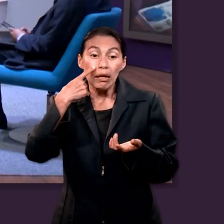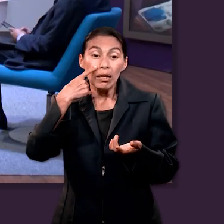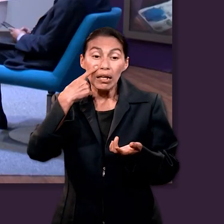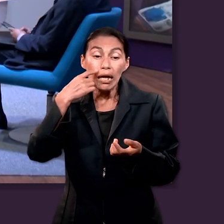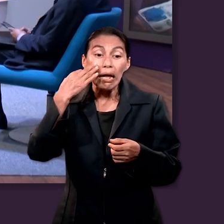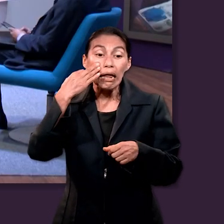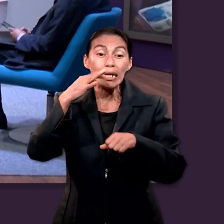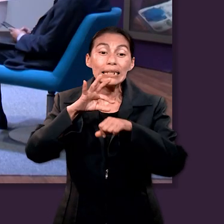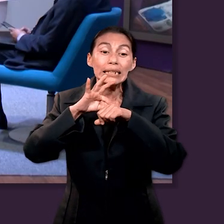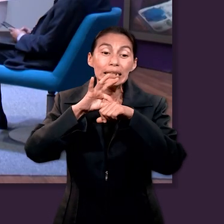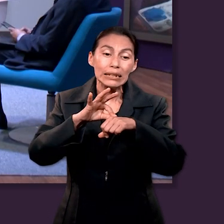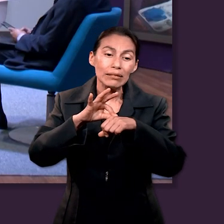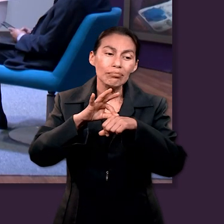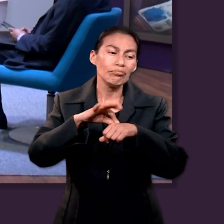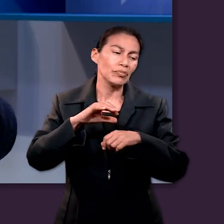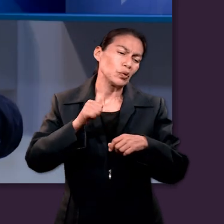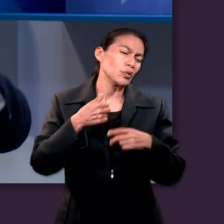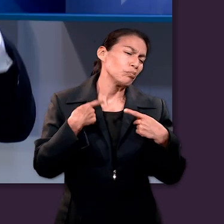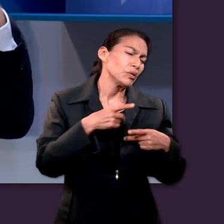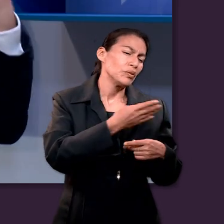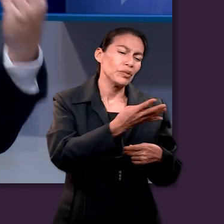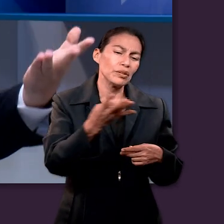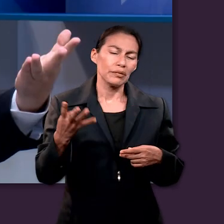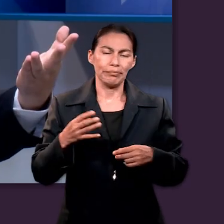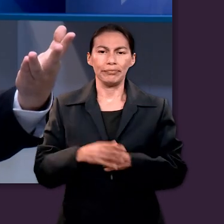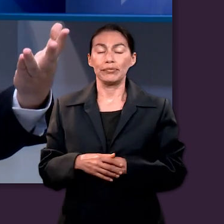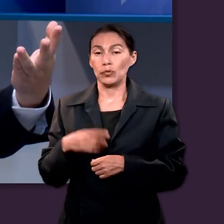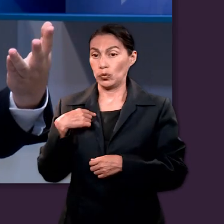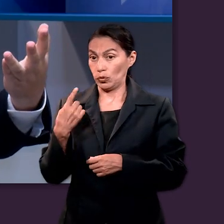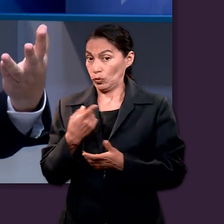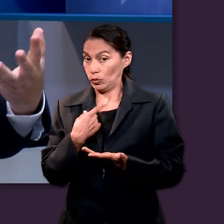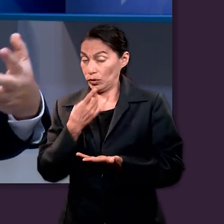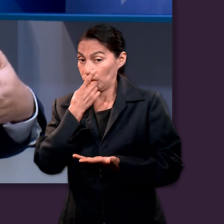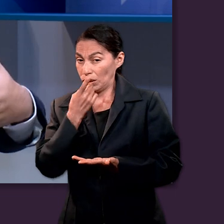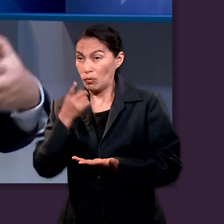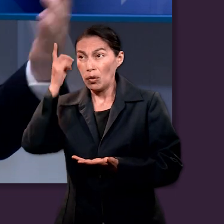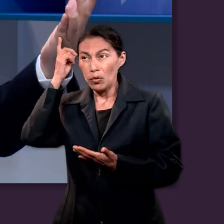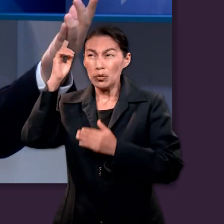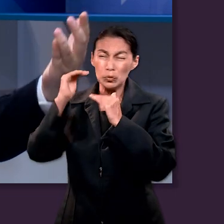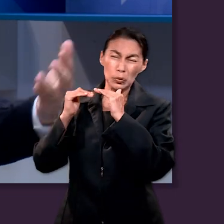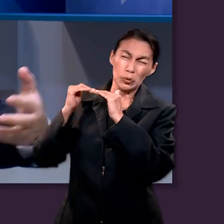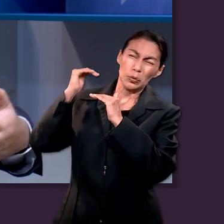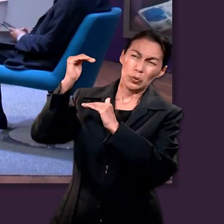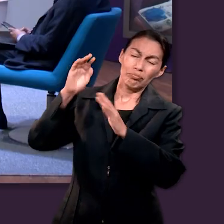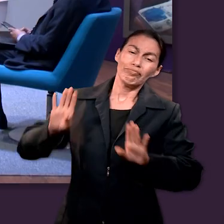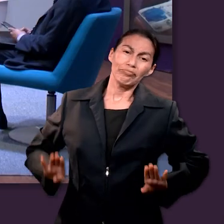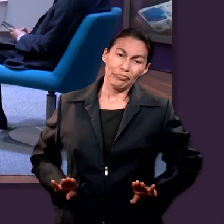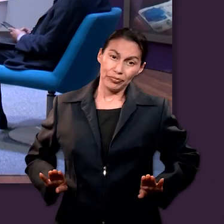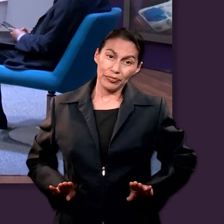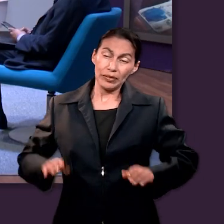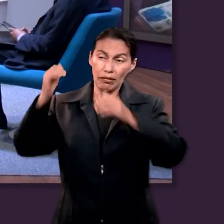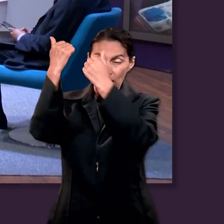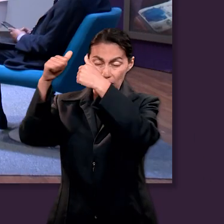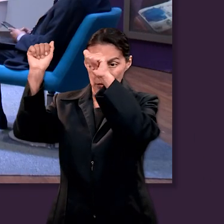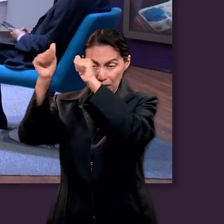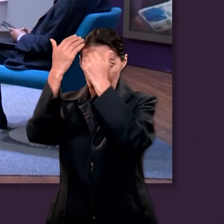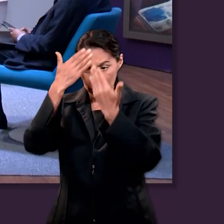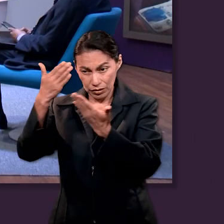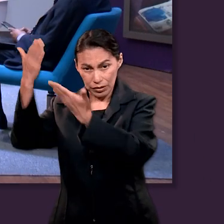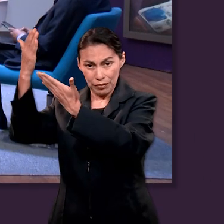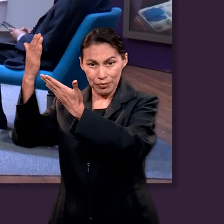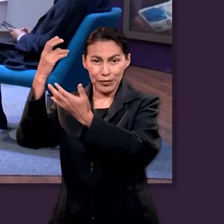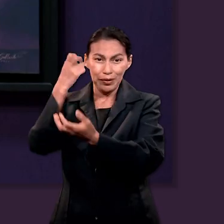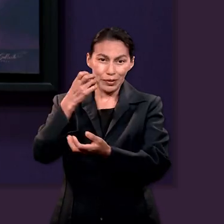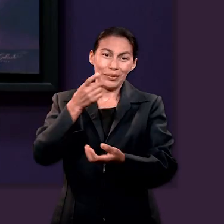esa experiencia de la que nosotros somos testigos ante otros. Si hablamos de un Dios grande, de un Dios digno de alabanza, pues